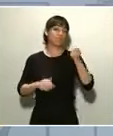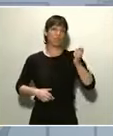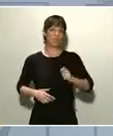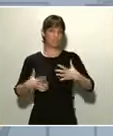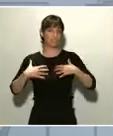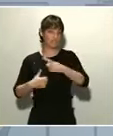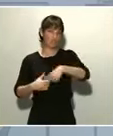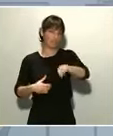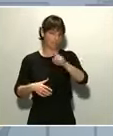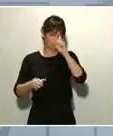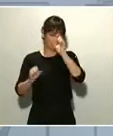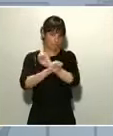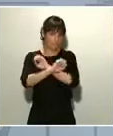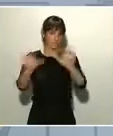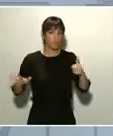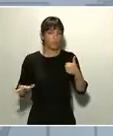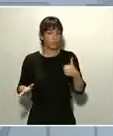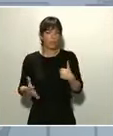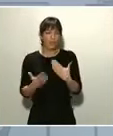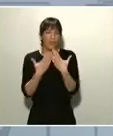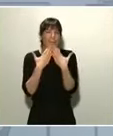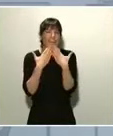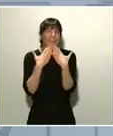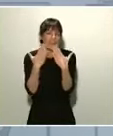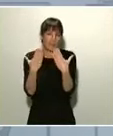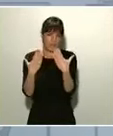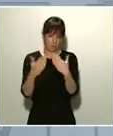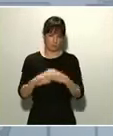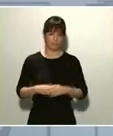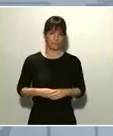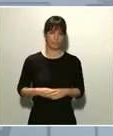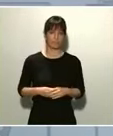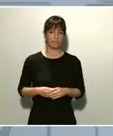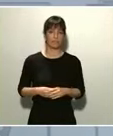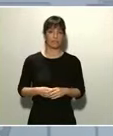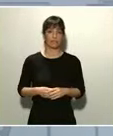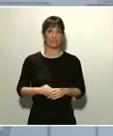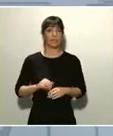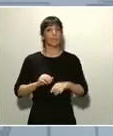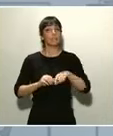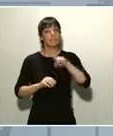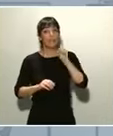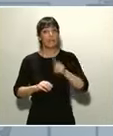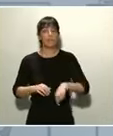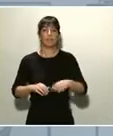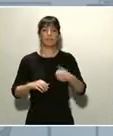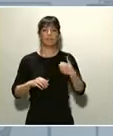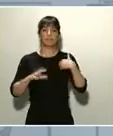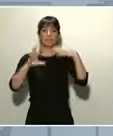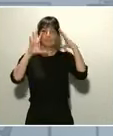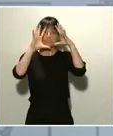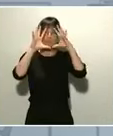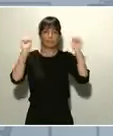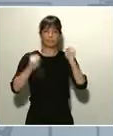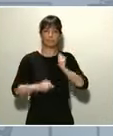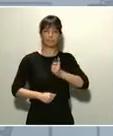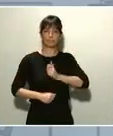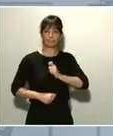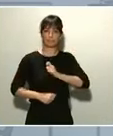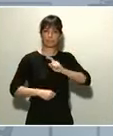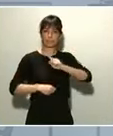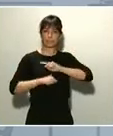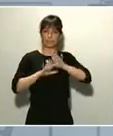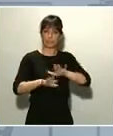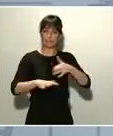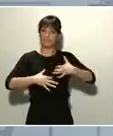nuestra profunda gratitud. Pero también las fuerzas armadas, las fuerzas de seguridad del Estado, que ahora percibimos como